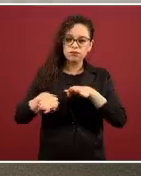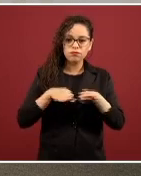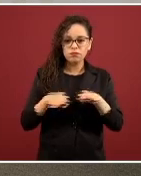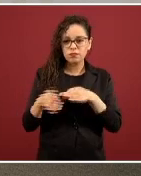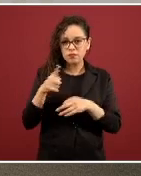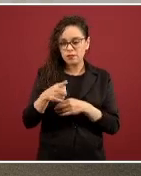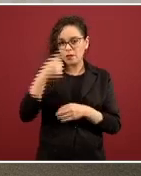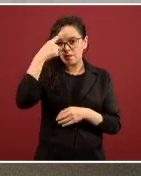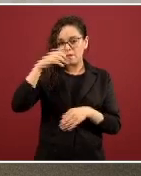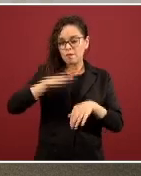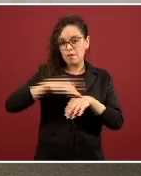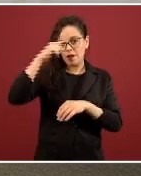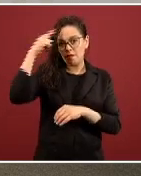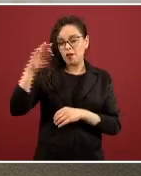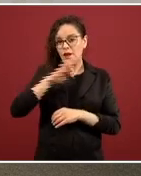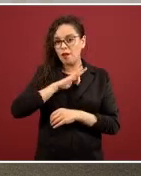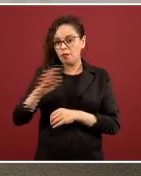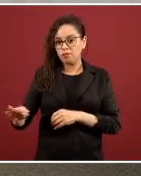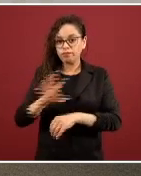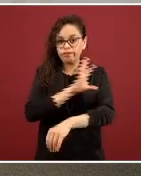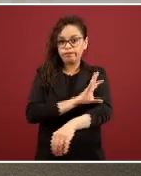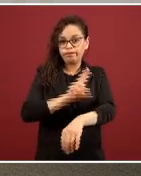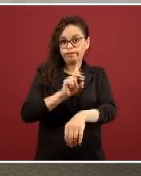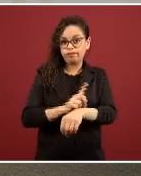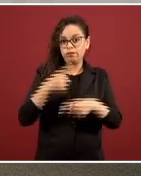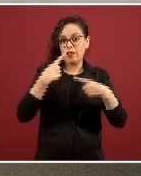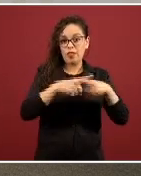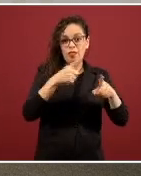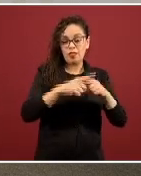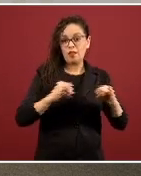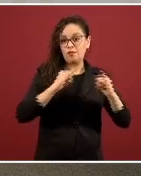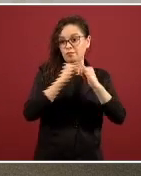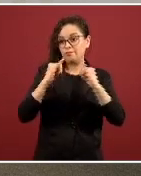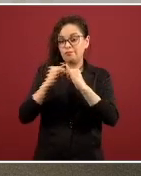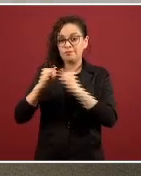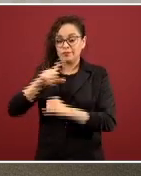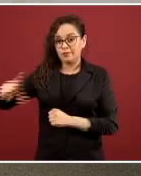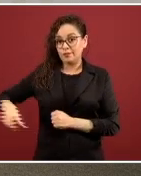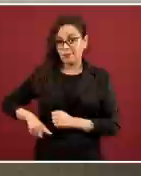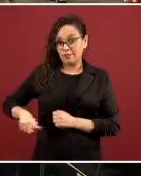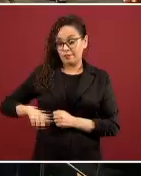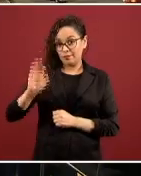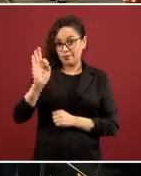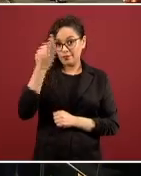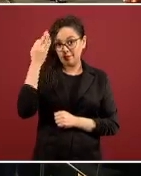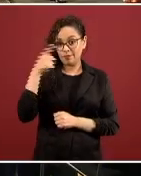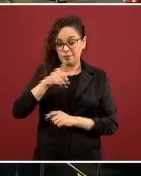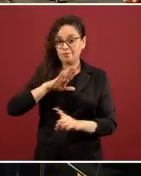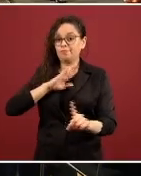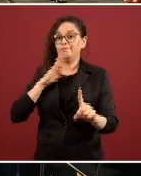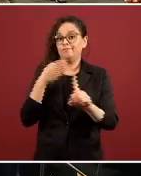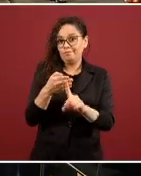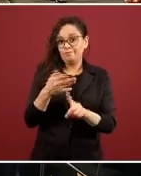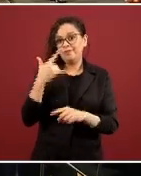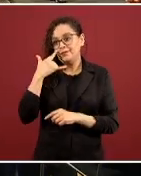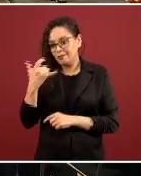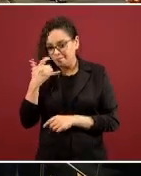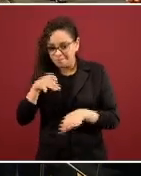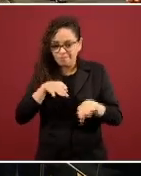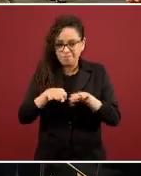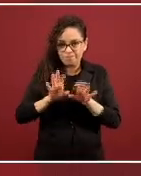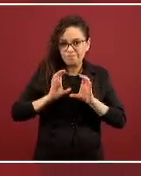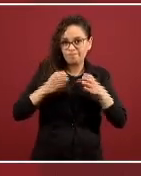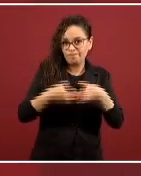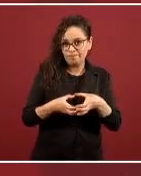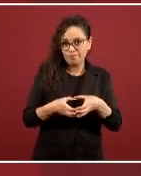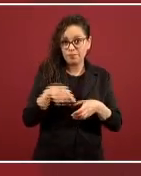la coordinación de todas las instancias de gobierno federal que estamos trabajando en esto. Y precisamente en ese comando